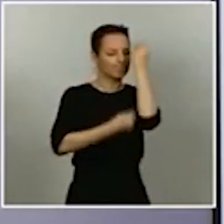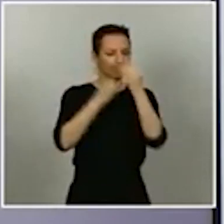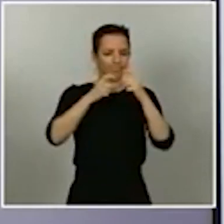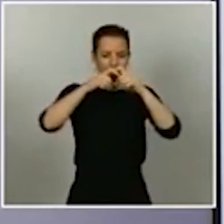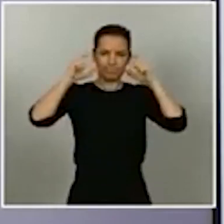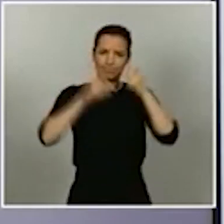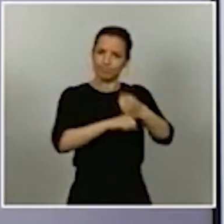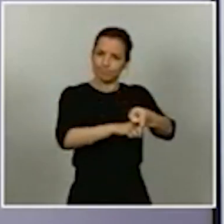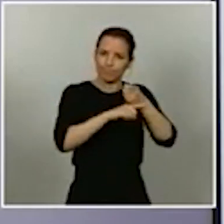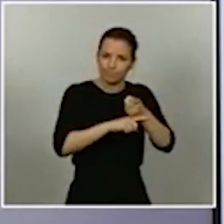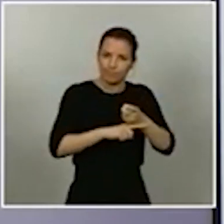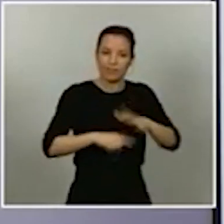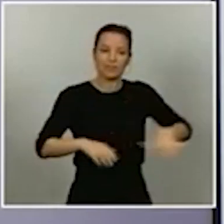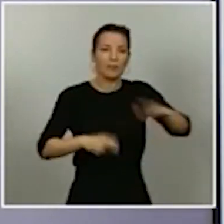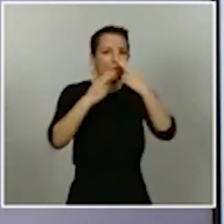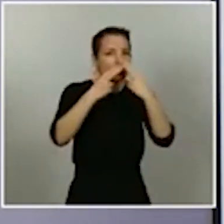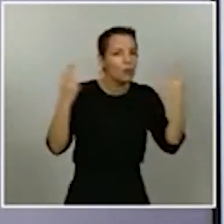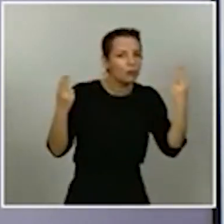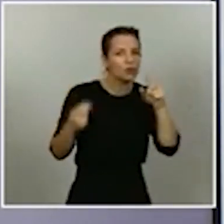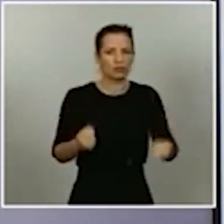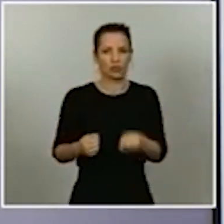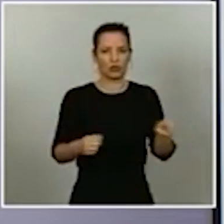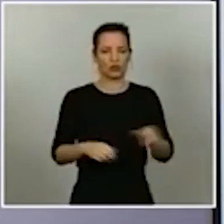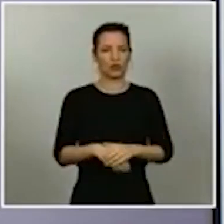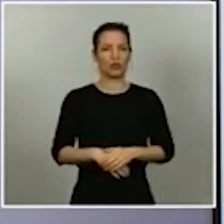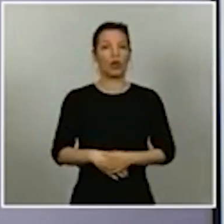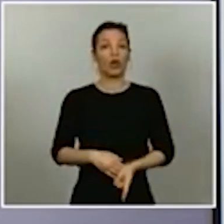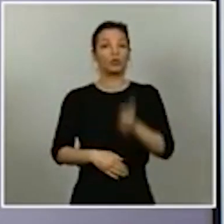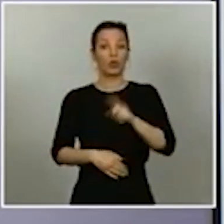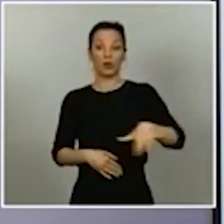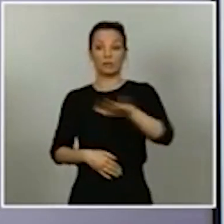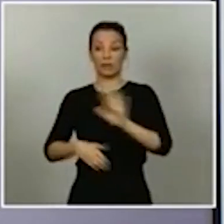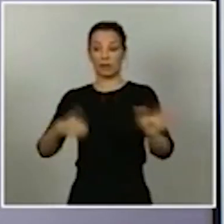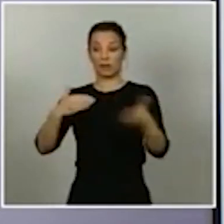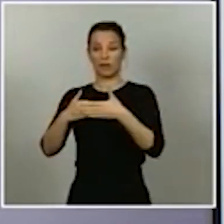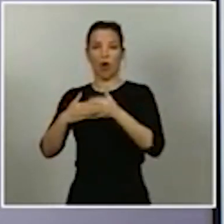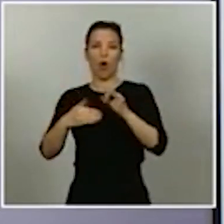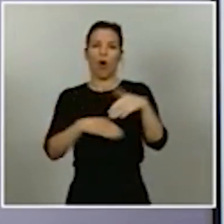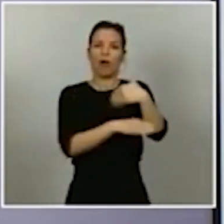mascarillas en espacios públicos. ¿Será solo para los espacios cerrados o también en la calle, en los parques?